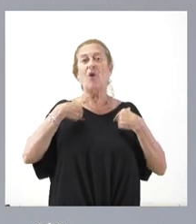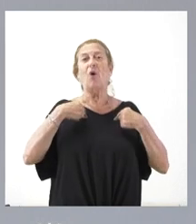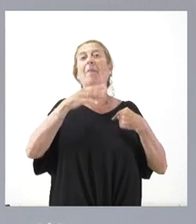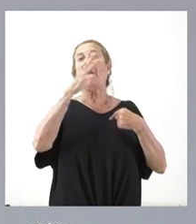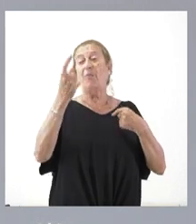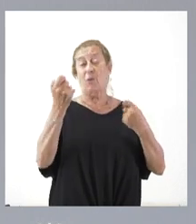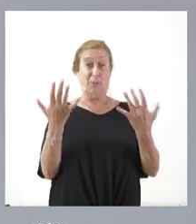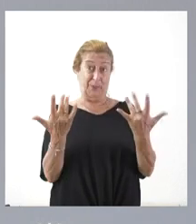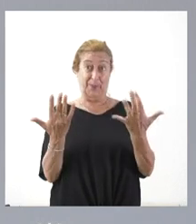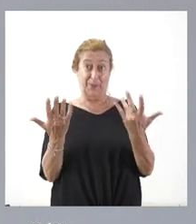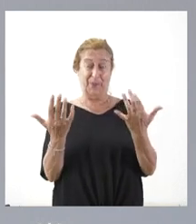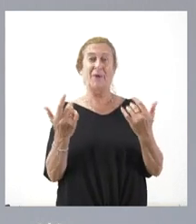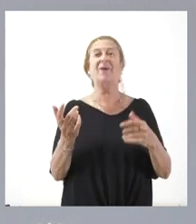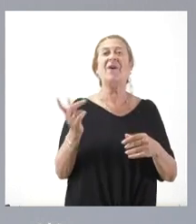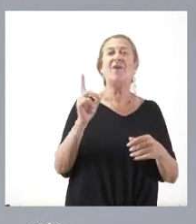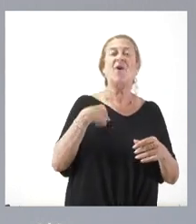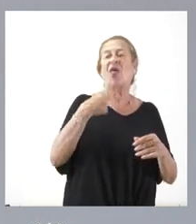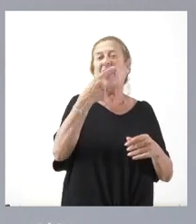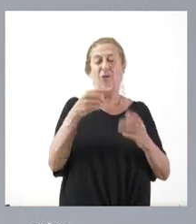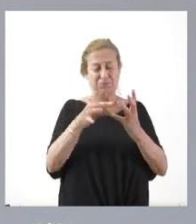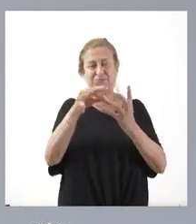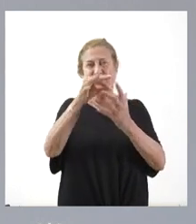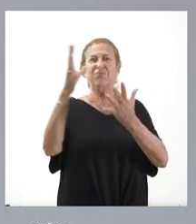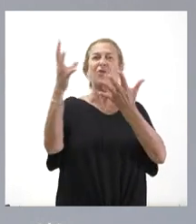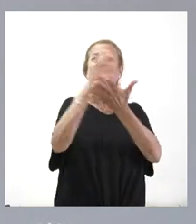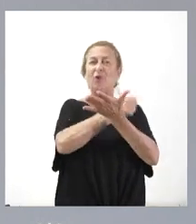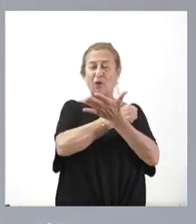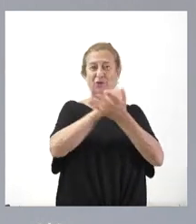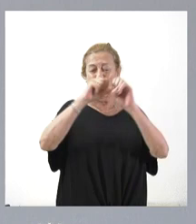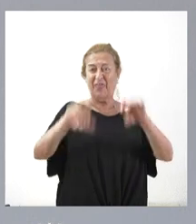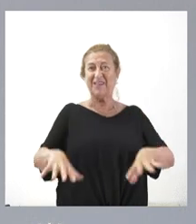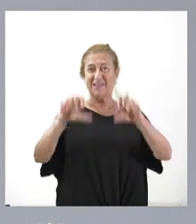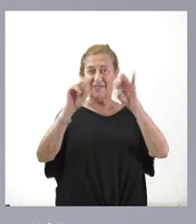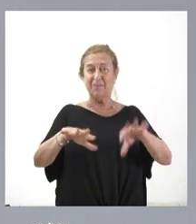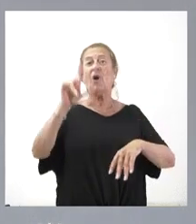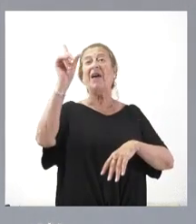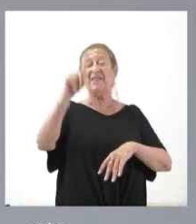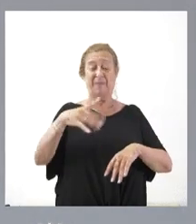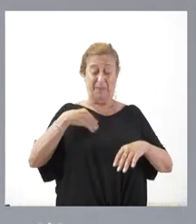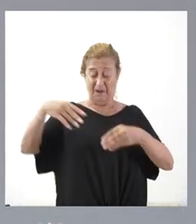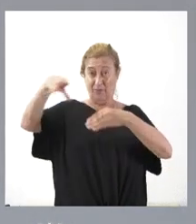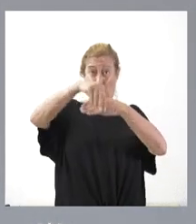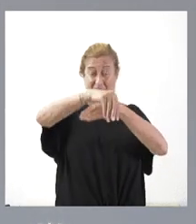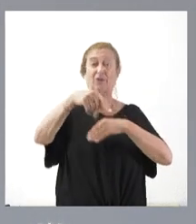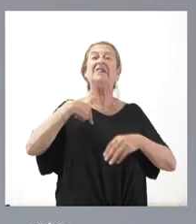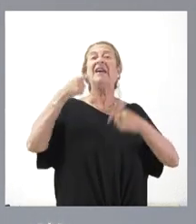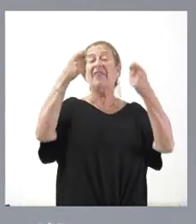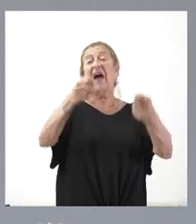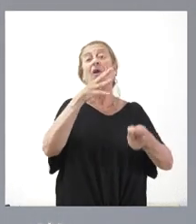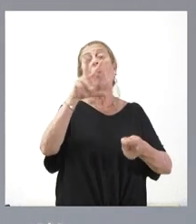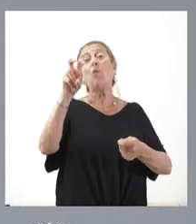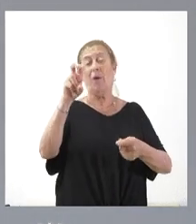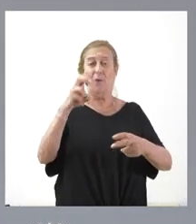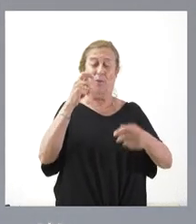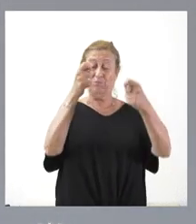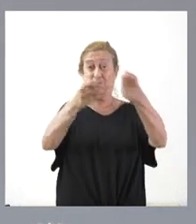ágil, no pasaré a citar todos los ceses, pero también lo tienen ustedes en la documentación, pero sí los nuevos cargos y nombramientos que